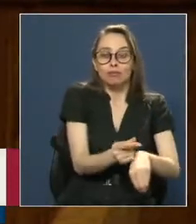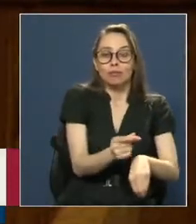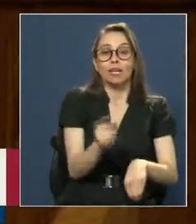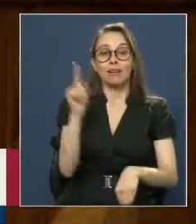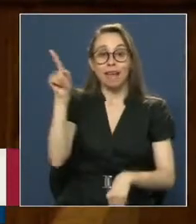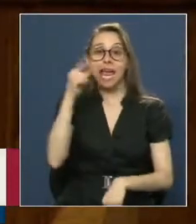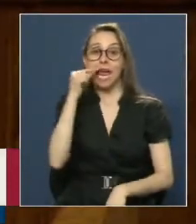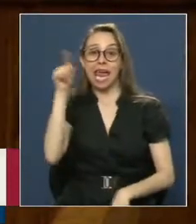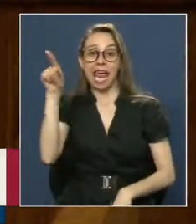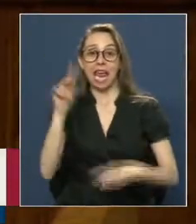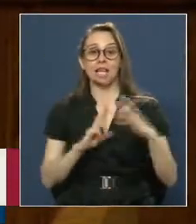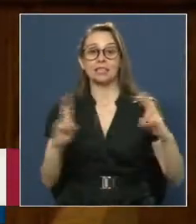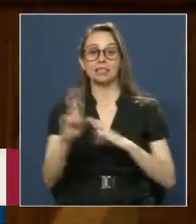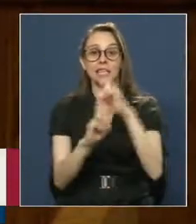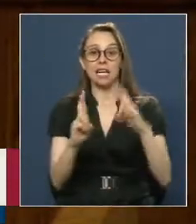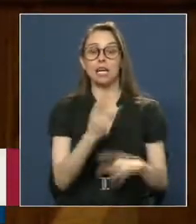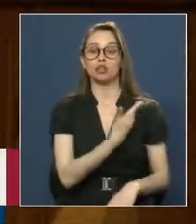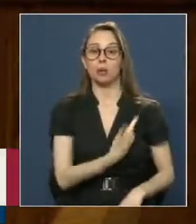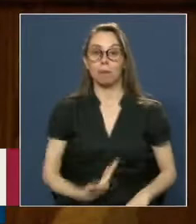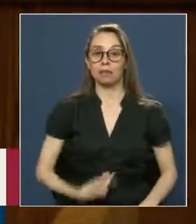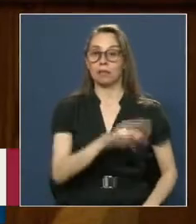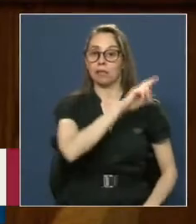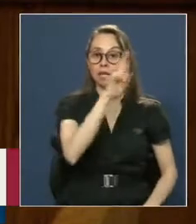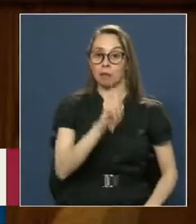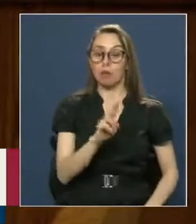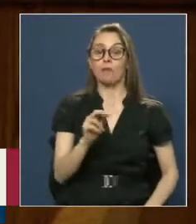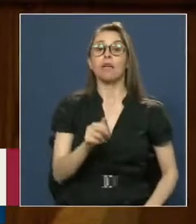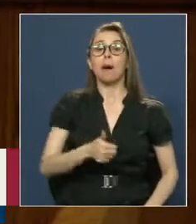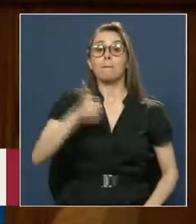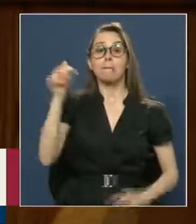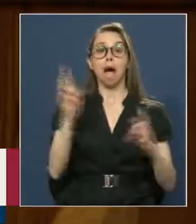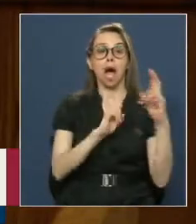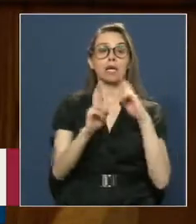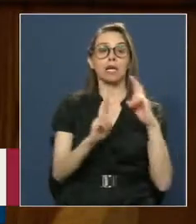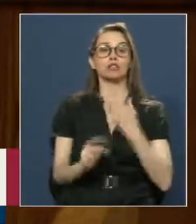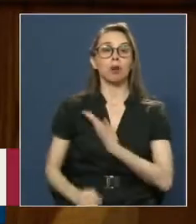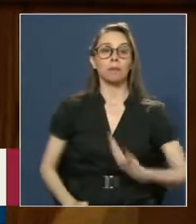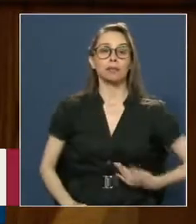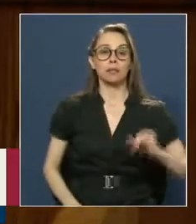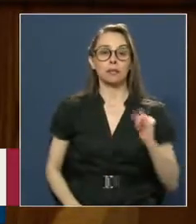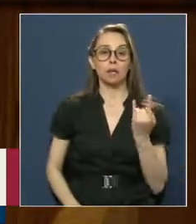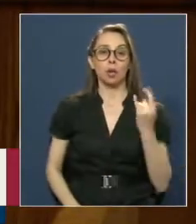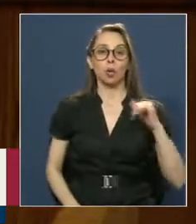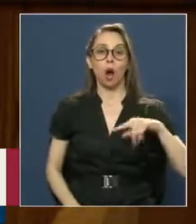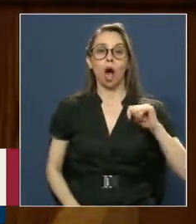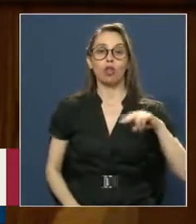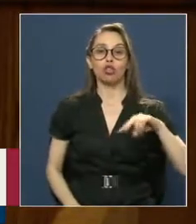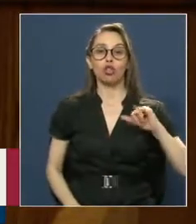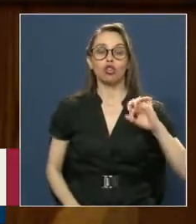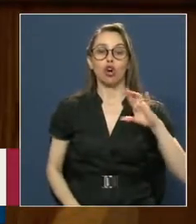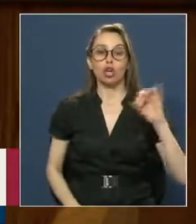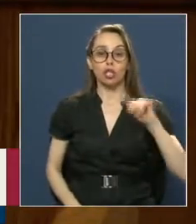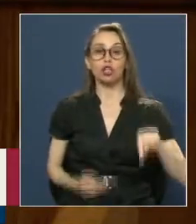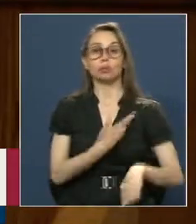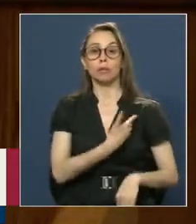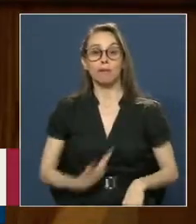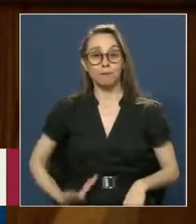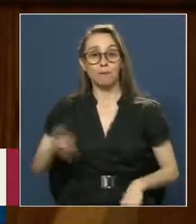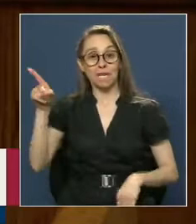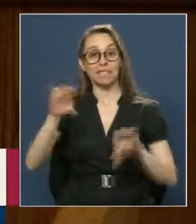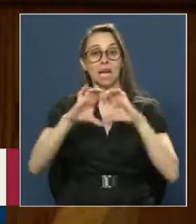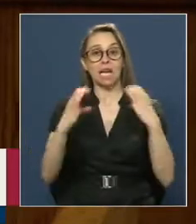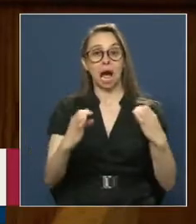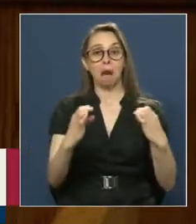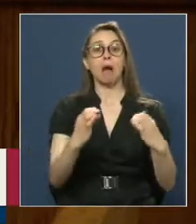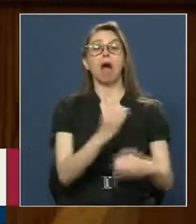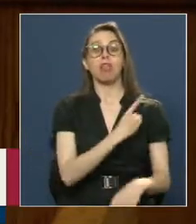interacción Con los presidentes De la república Especialmente Con Juan Antonio Ríos Quiero destacar La presidencia De la cámara De diputados Durante